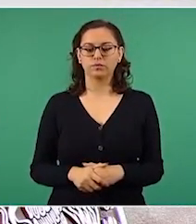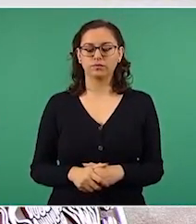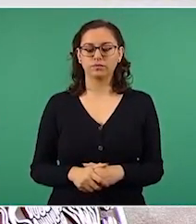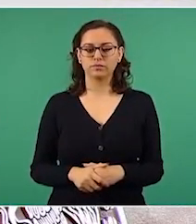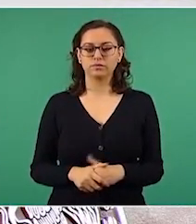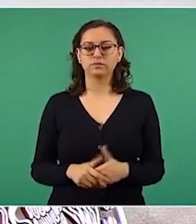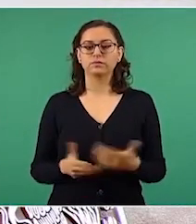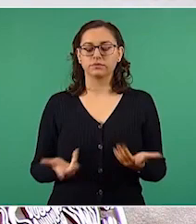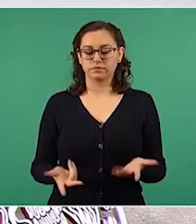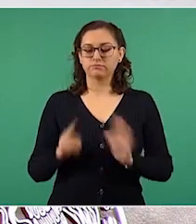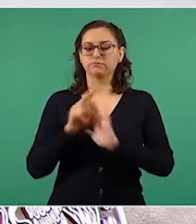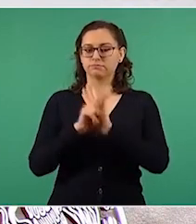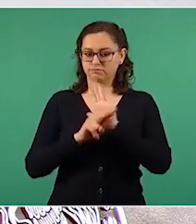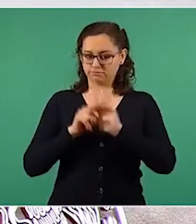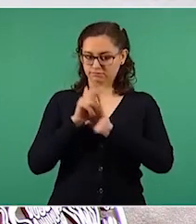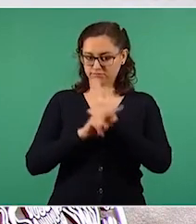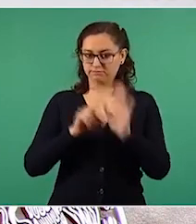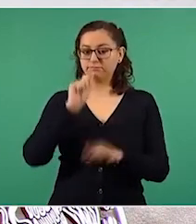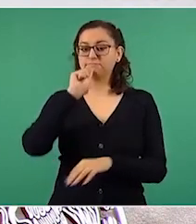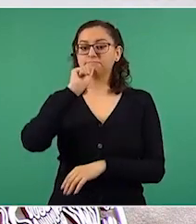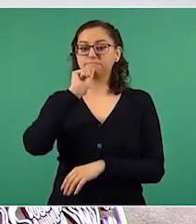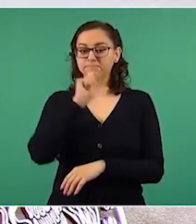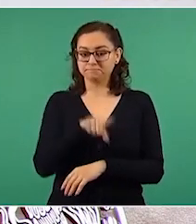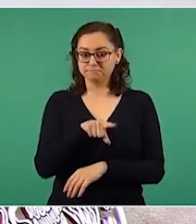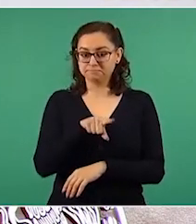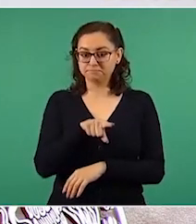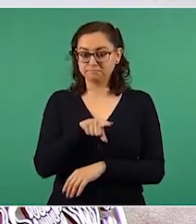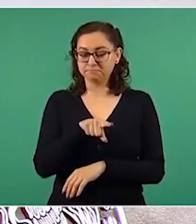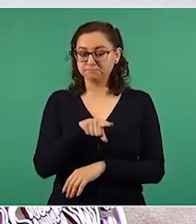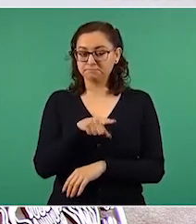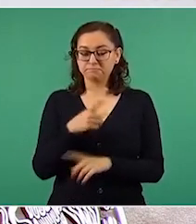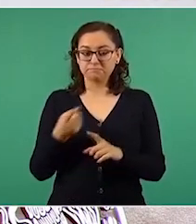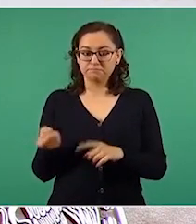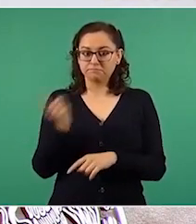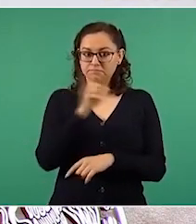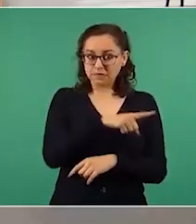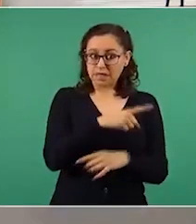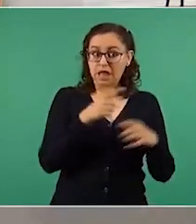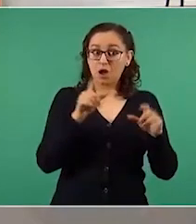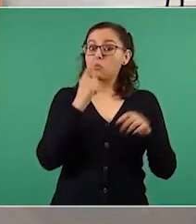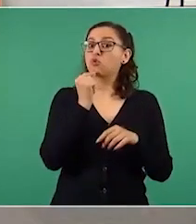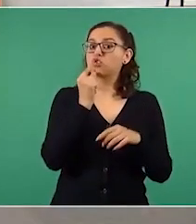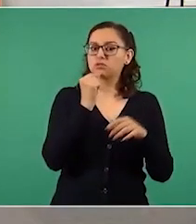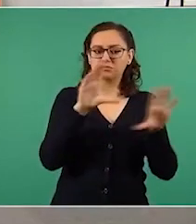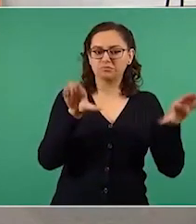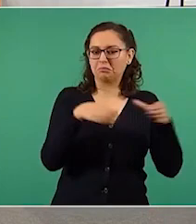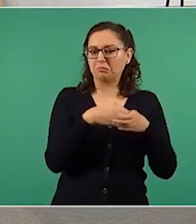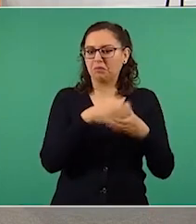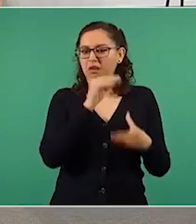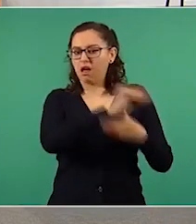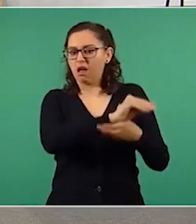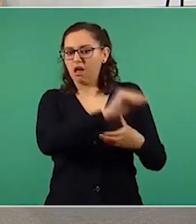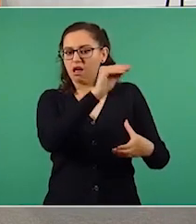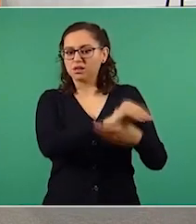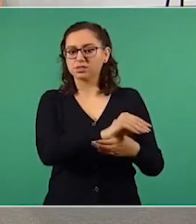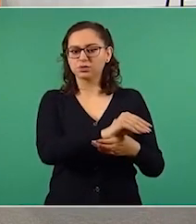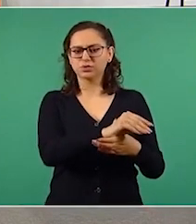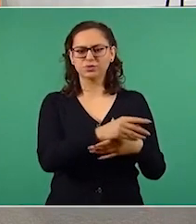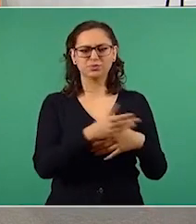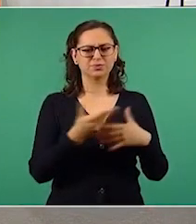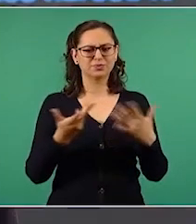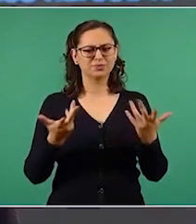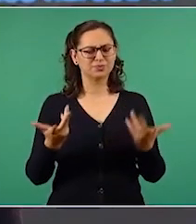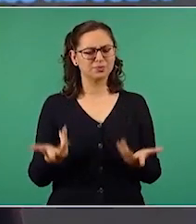cita el video original, pero ignora el mensaje del reportero Gaspar Vela, algo que consideramos que es